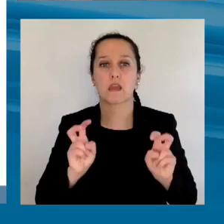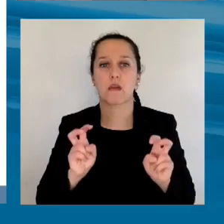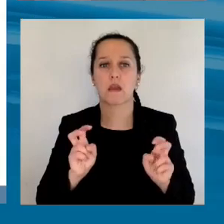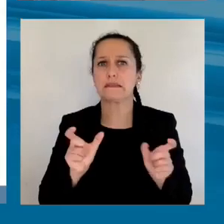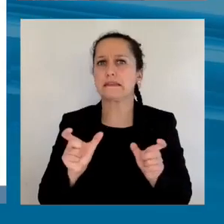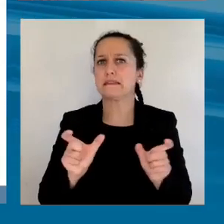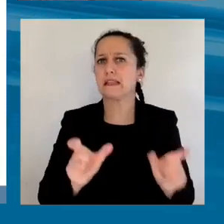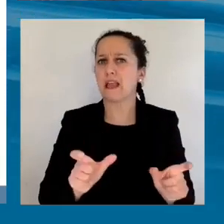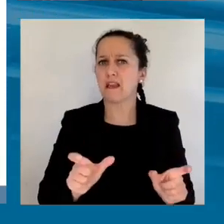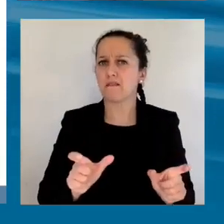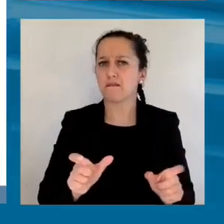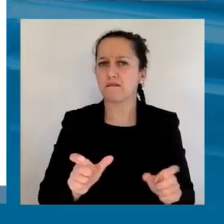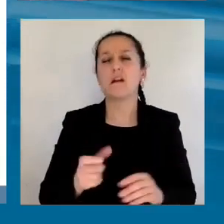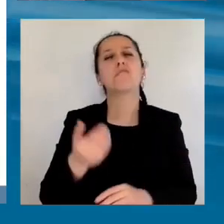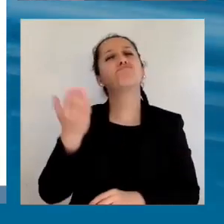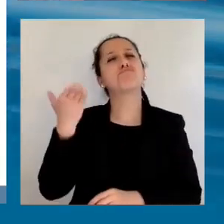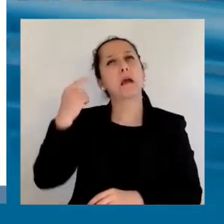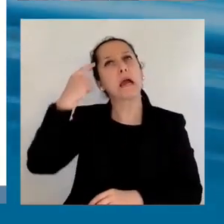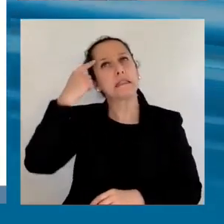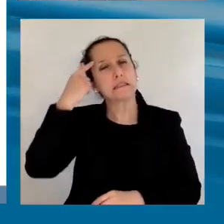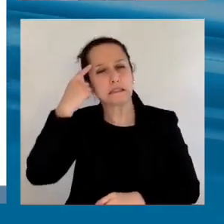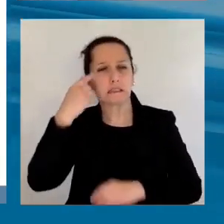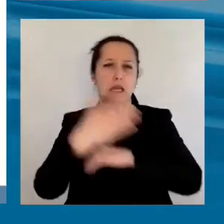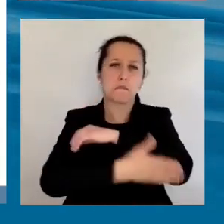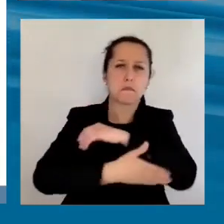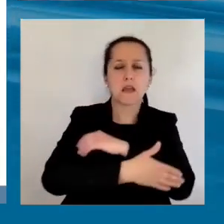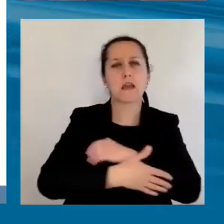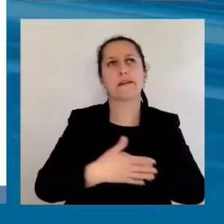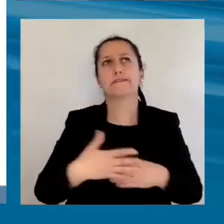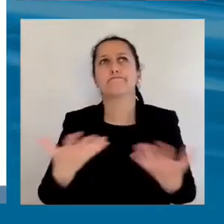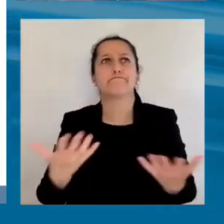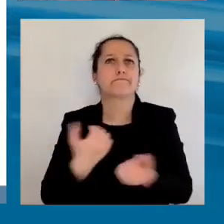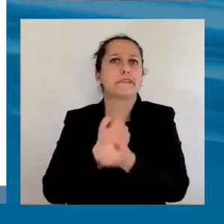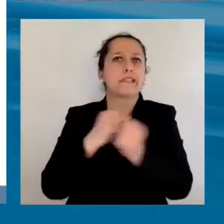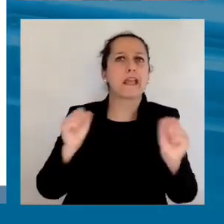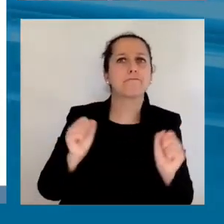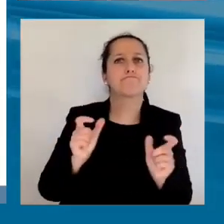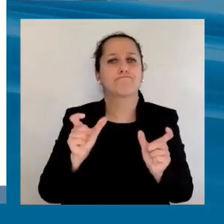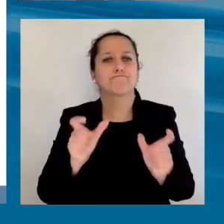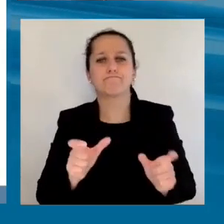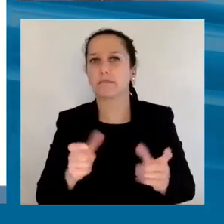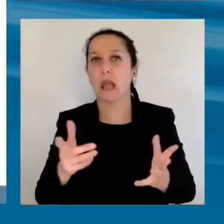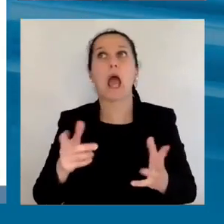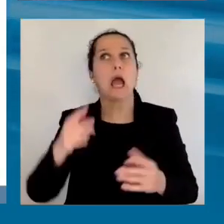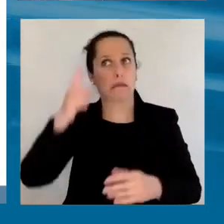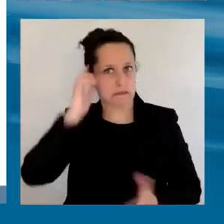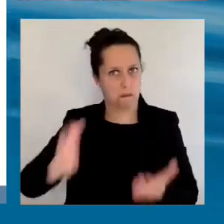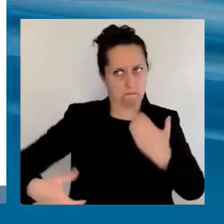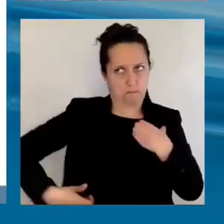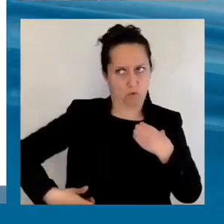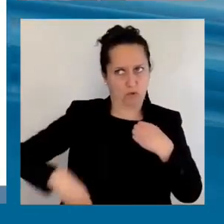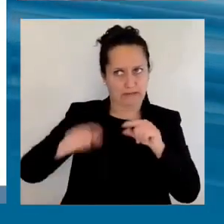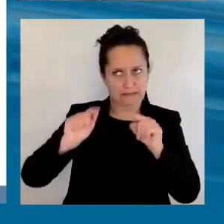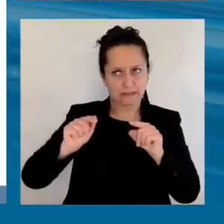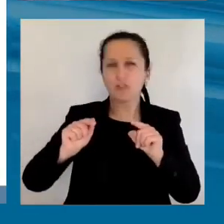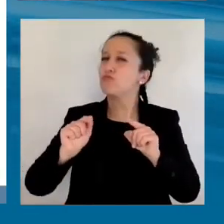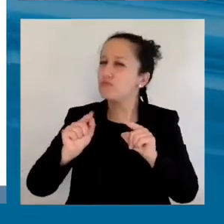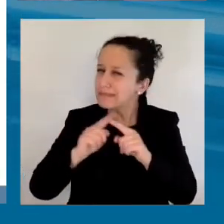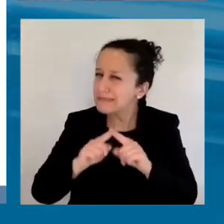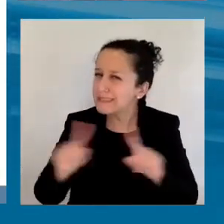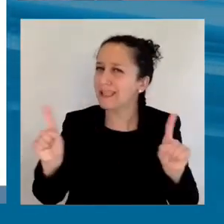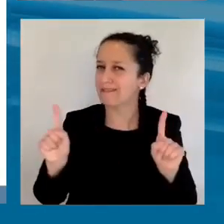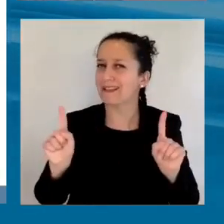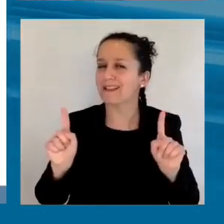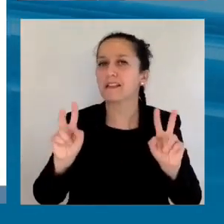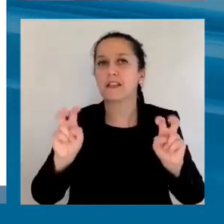se aplicaba casi solo seguridad nacional a temas militares o relacionados, ahora eso domina todas las políticas. Ahora se habla de